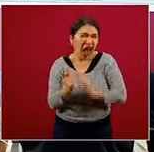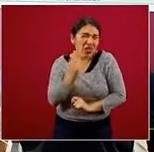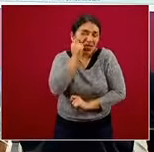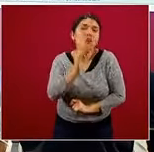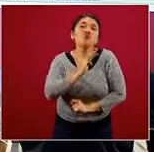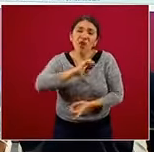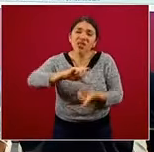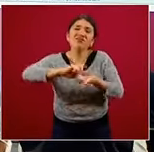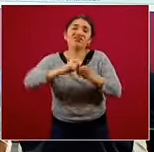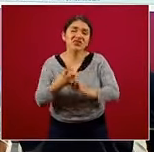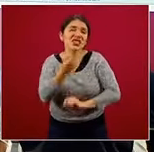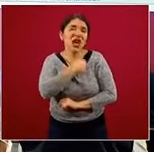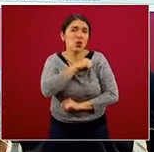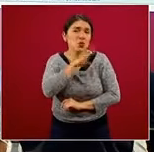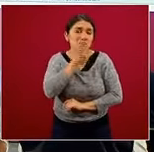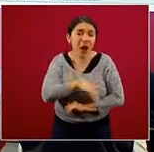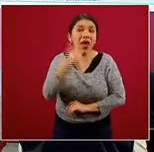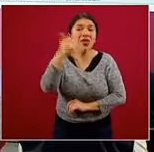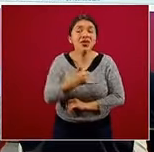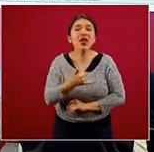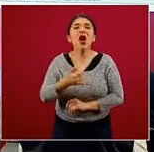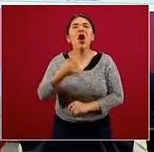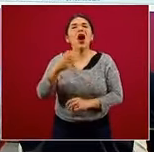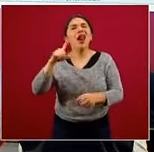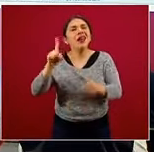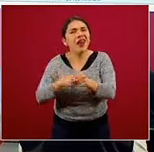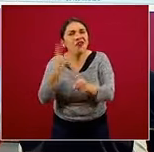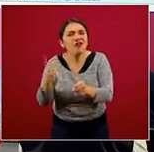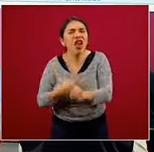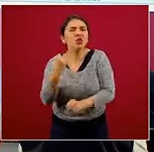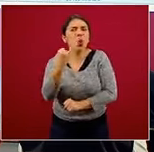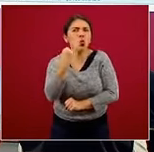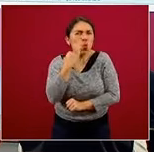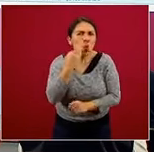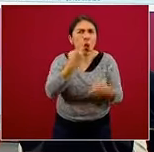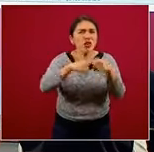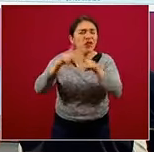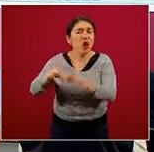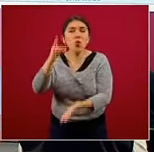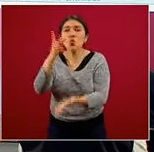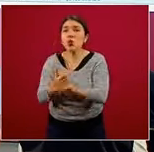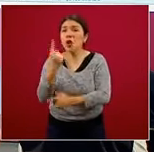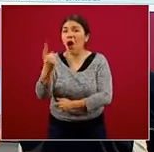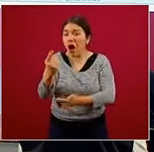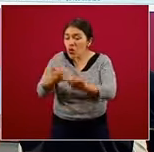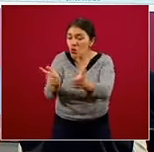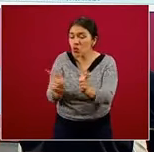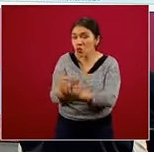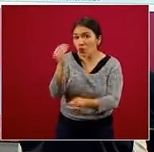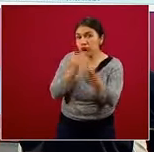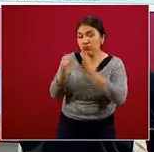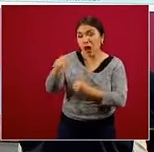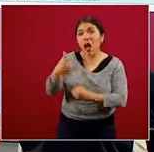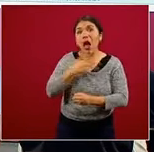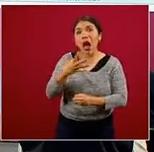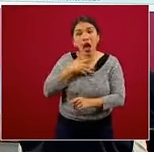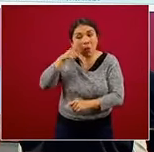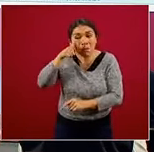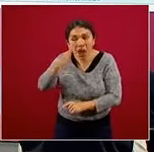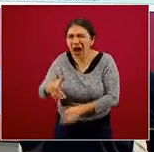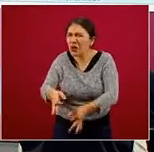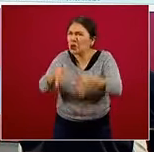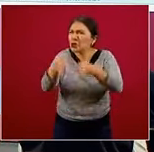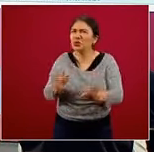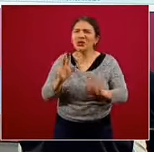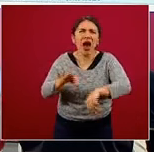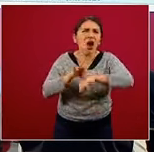daños a la salud. Y las bebidas azucaradas, que son el único grupo de alimentos en donde hay evidencia